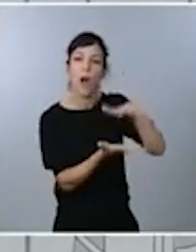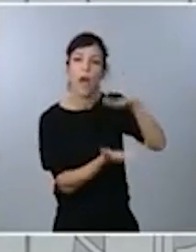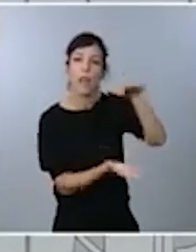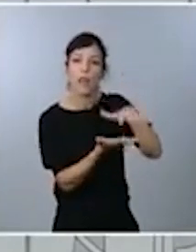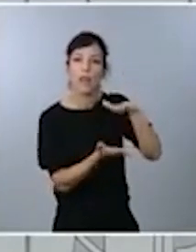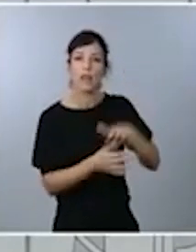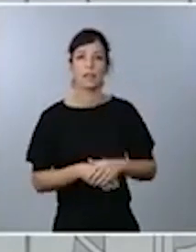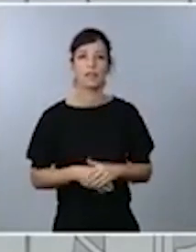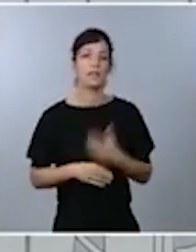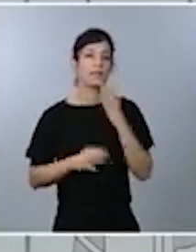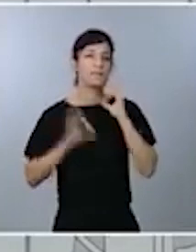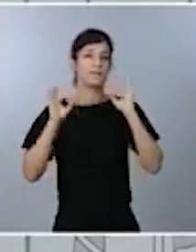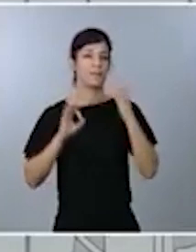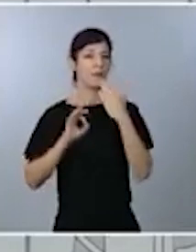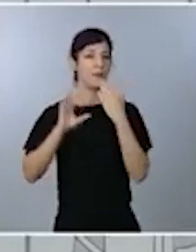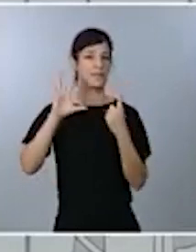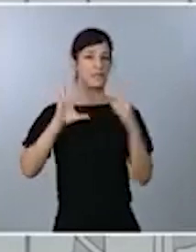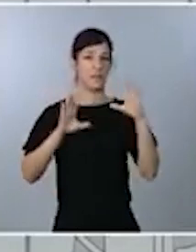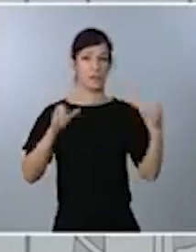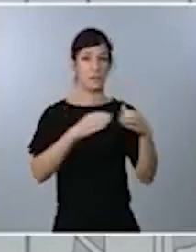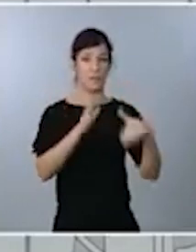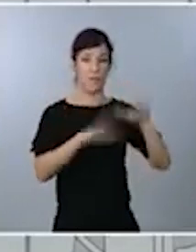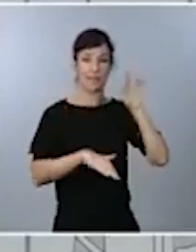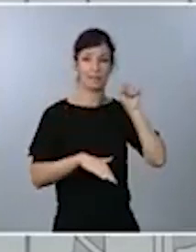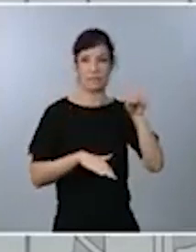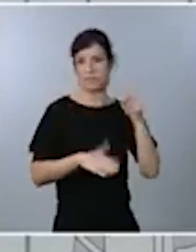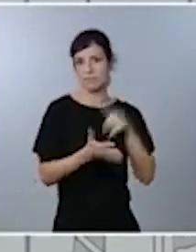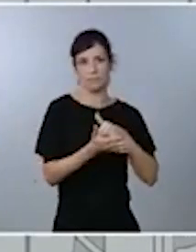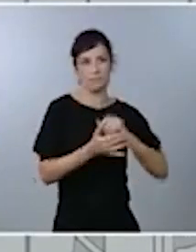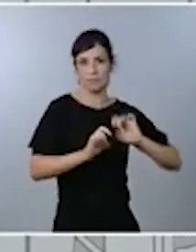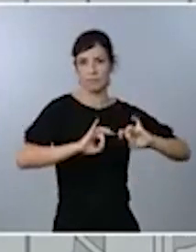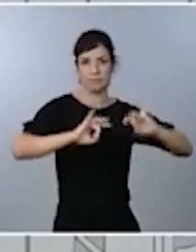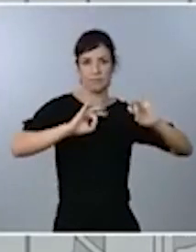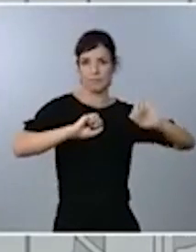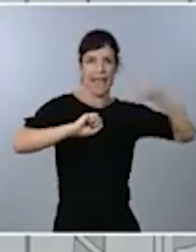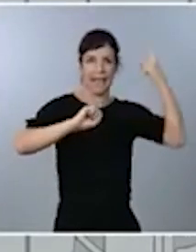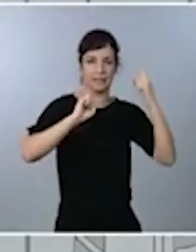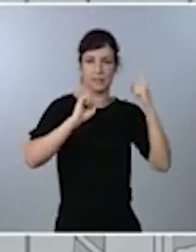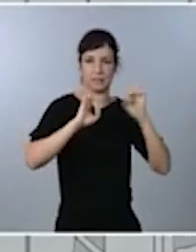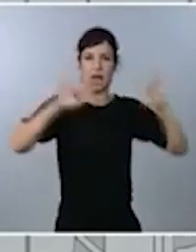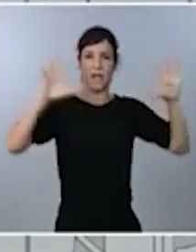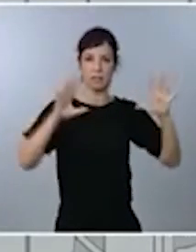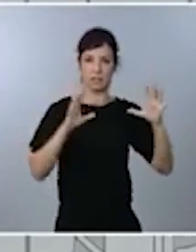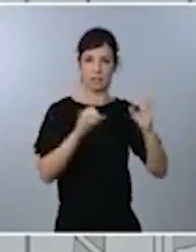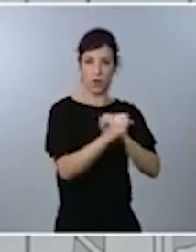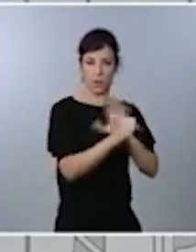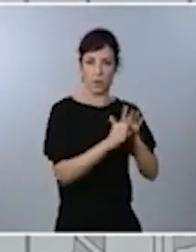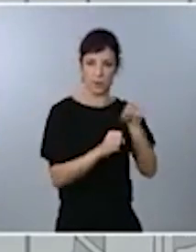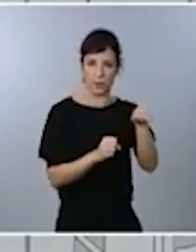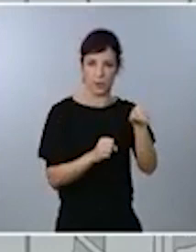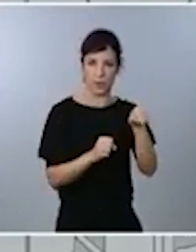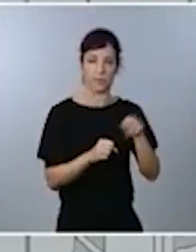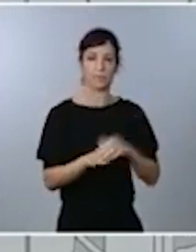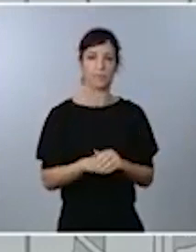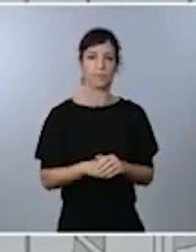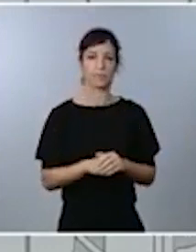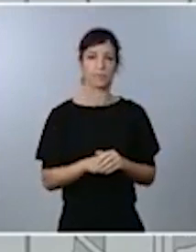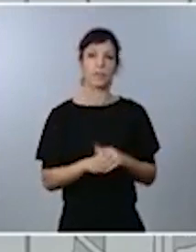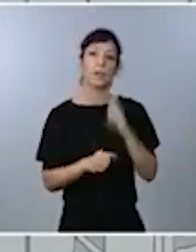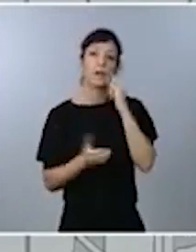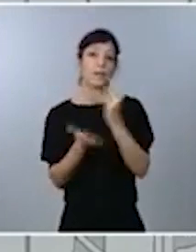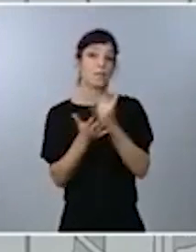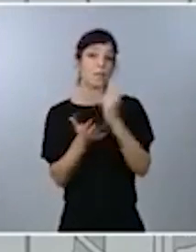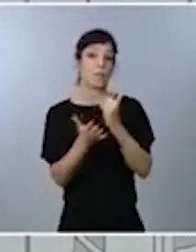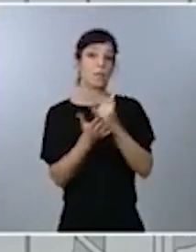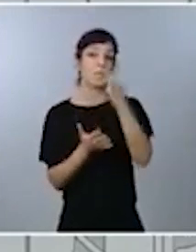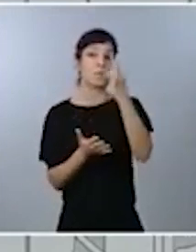65 años, que es el colectivo más vulnerable al COVID-19. El nivel de positividad de las pruebas que se realizan en todos y cada uno de